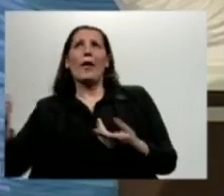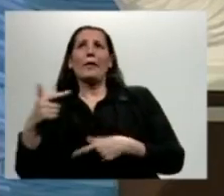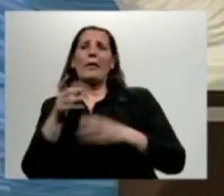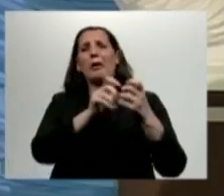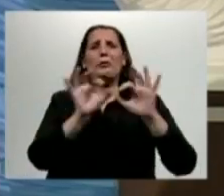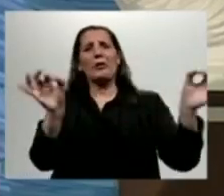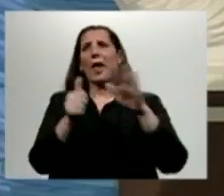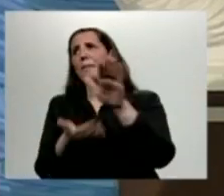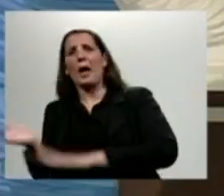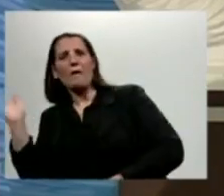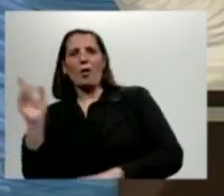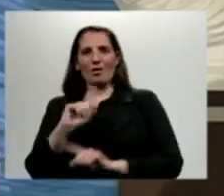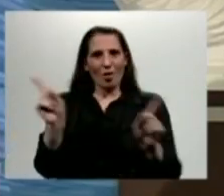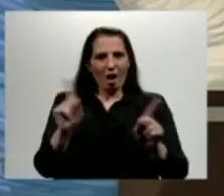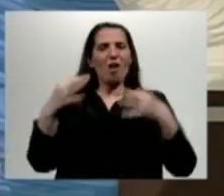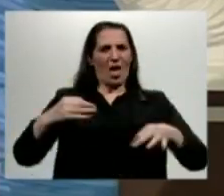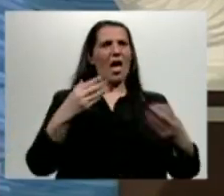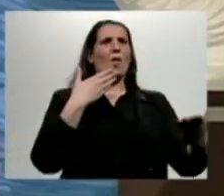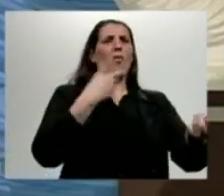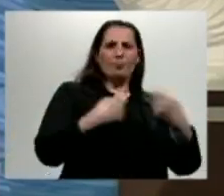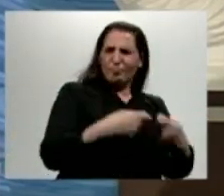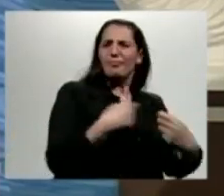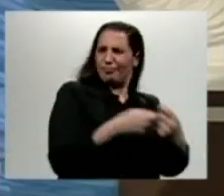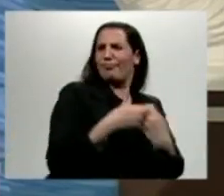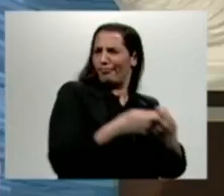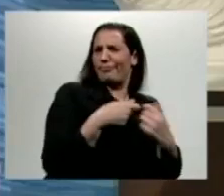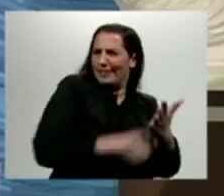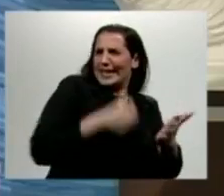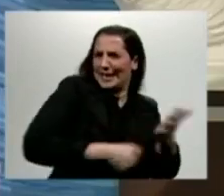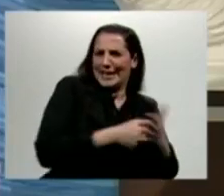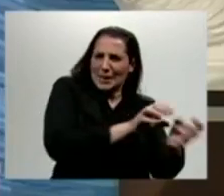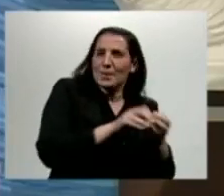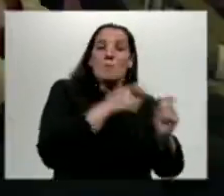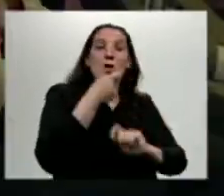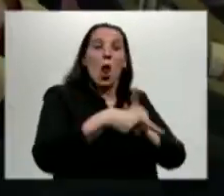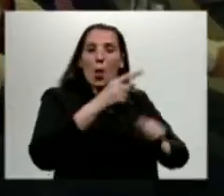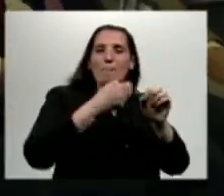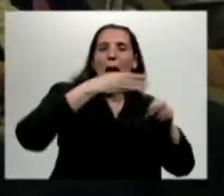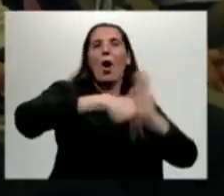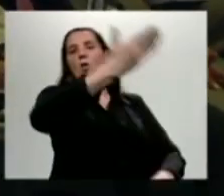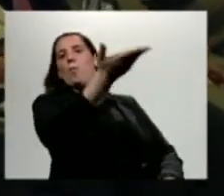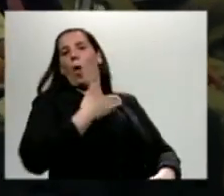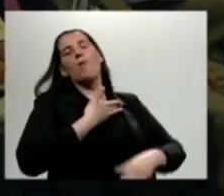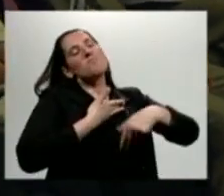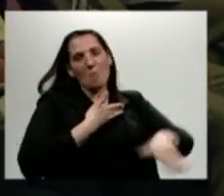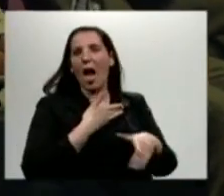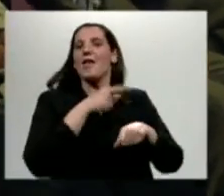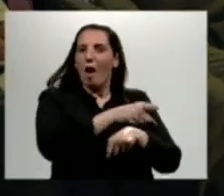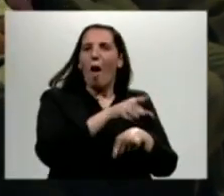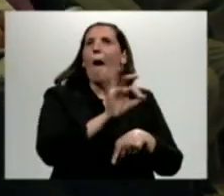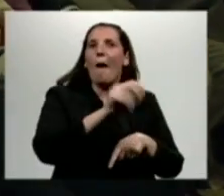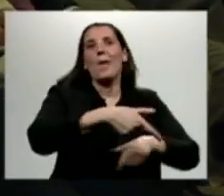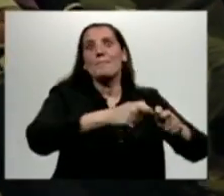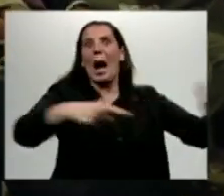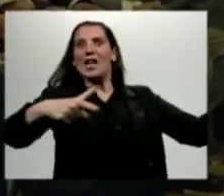discusiones, con debate. Y si el otro tiene mejores discusiones, mejores debates, o tiene mayoría